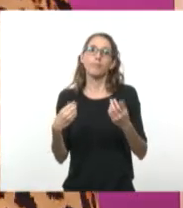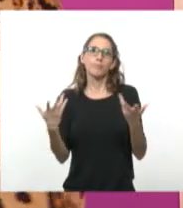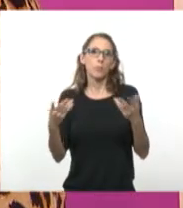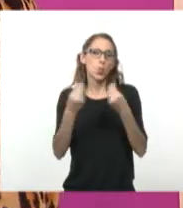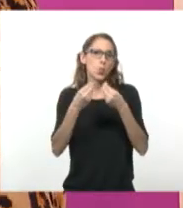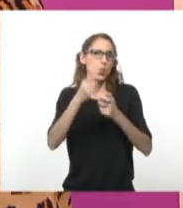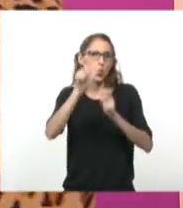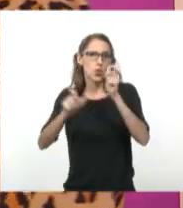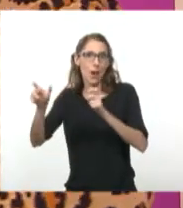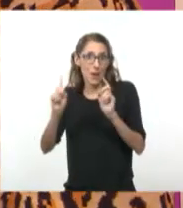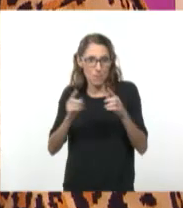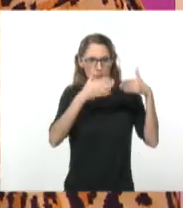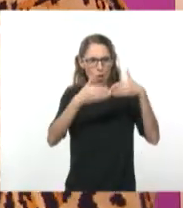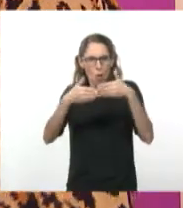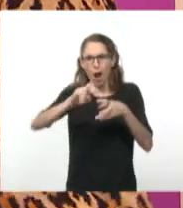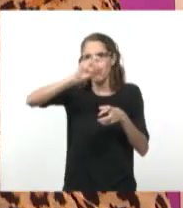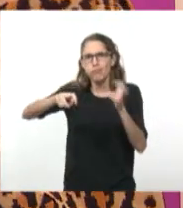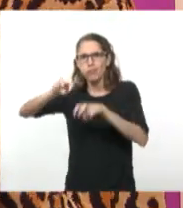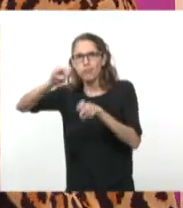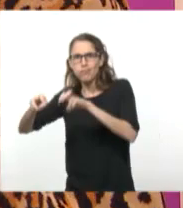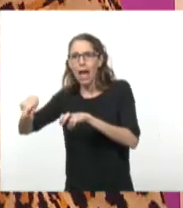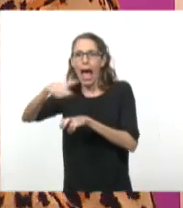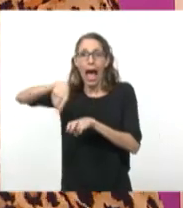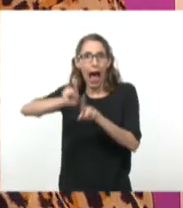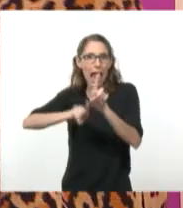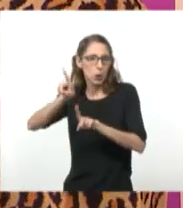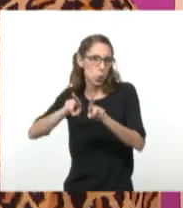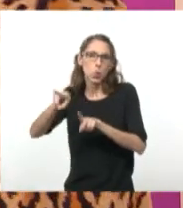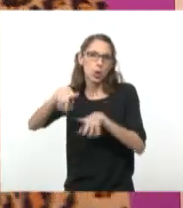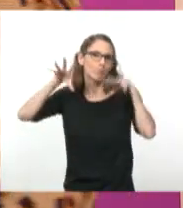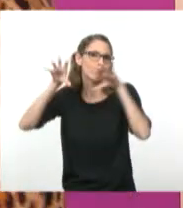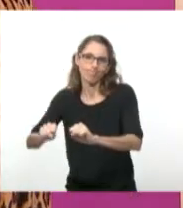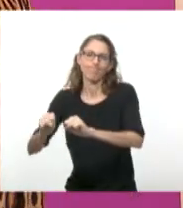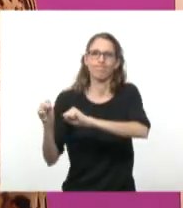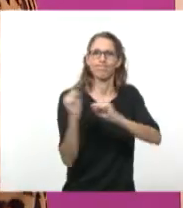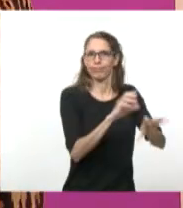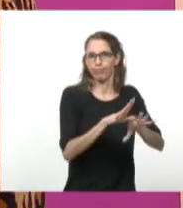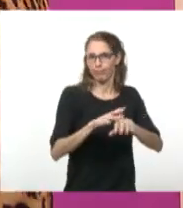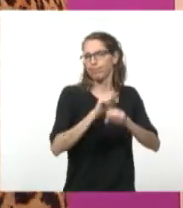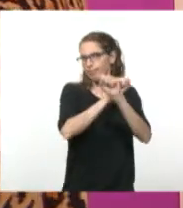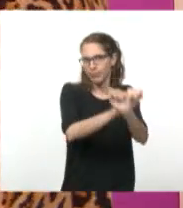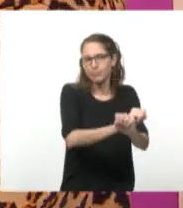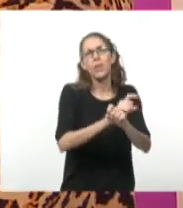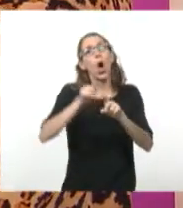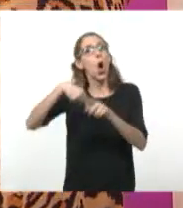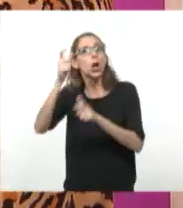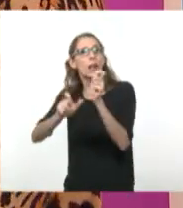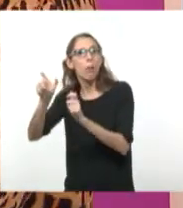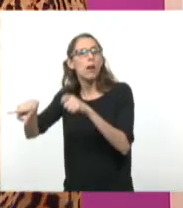los que desembarcan en ese proceso van a ser tomados prisioneros. Otros, muy pocos, van a